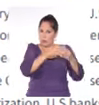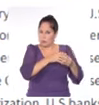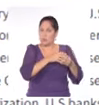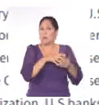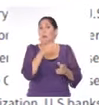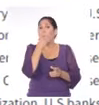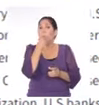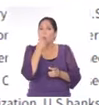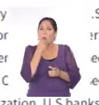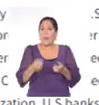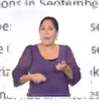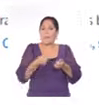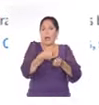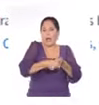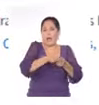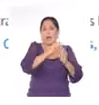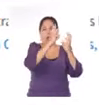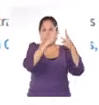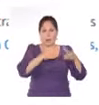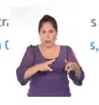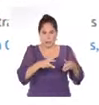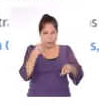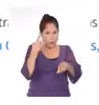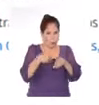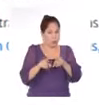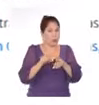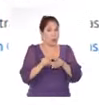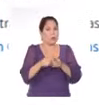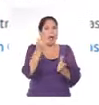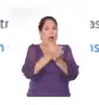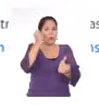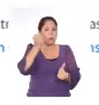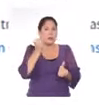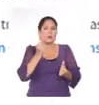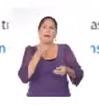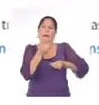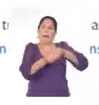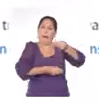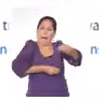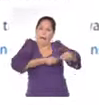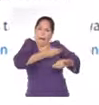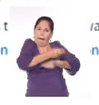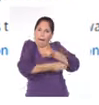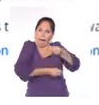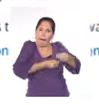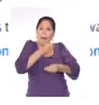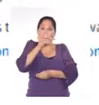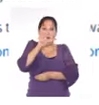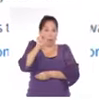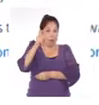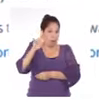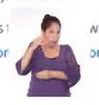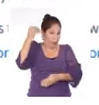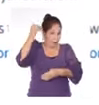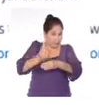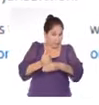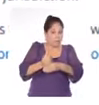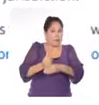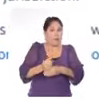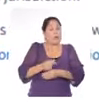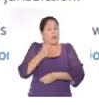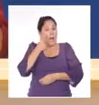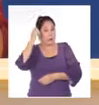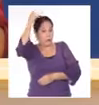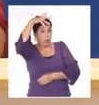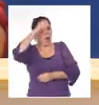plataformas de pago en Internet. Por último, se autoriza un tipo de transacción bancaria vetada en 2019 durante la presidencia de Donald Trump.